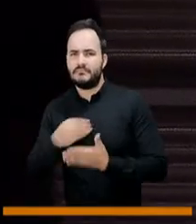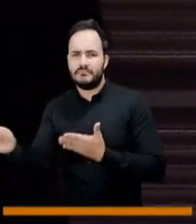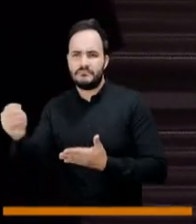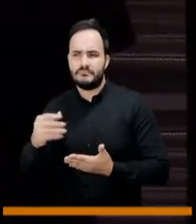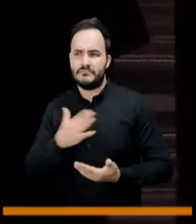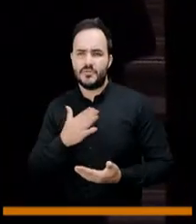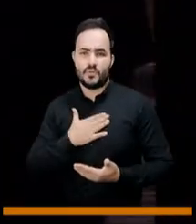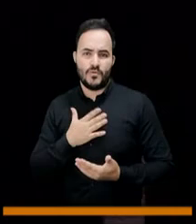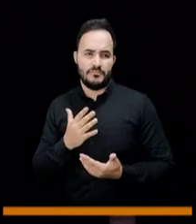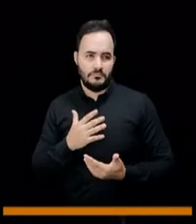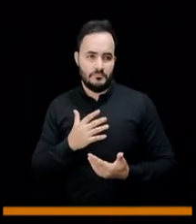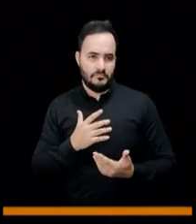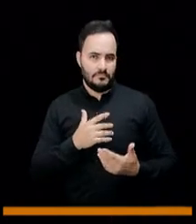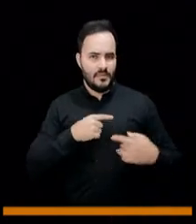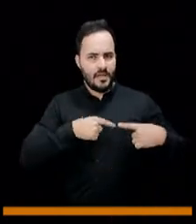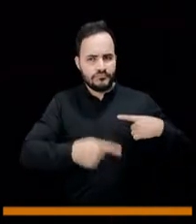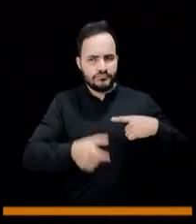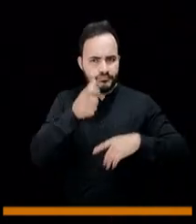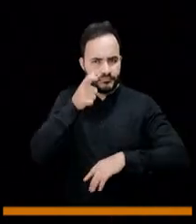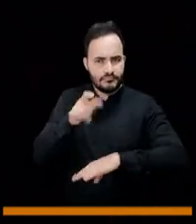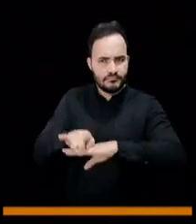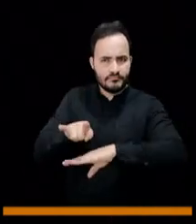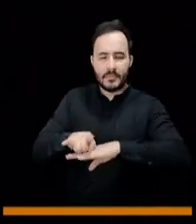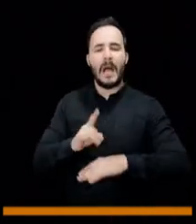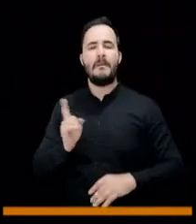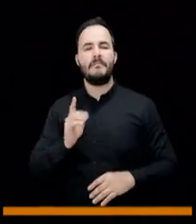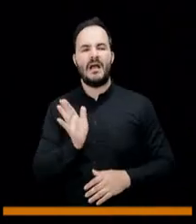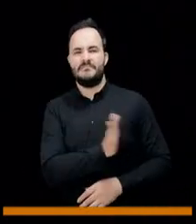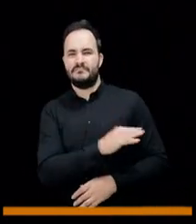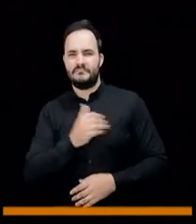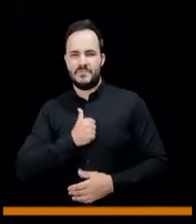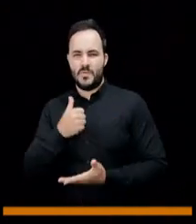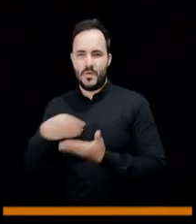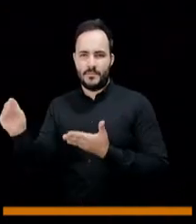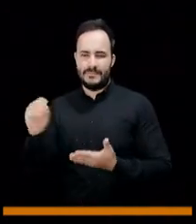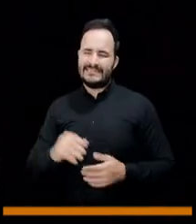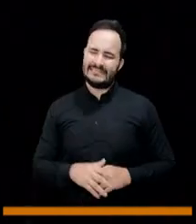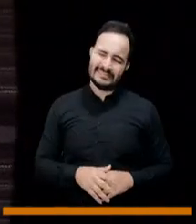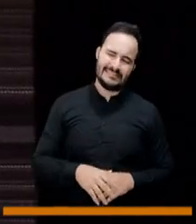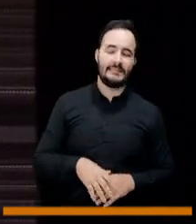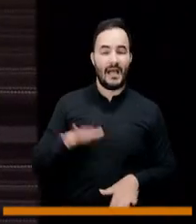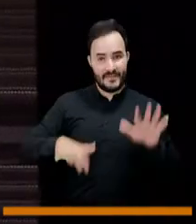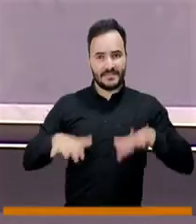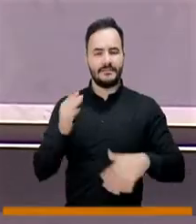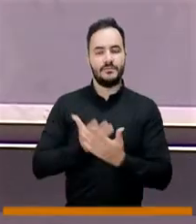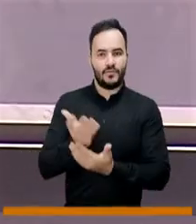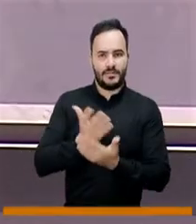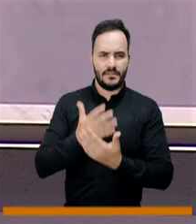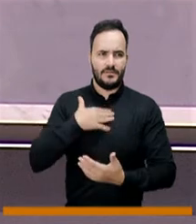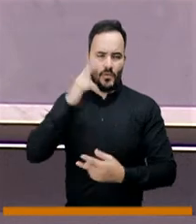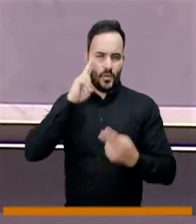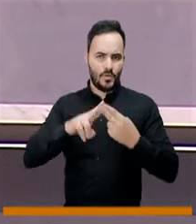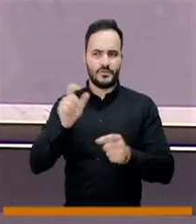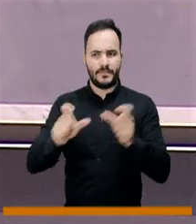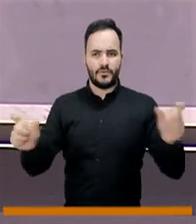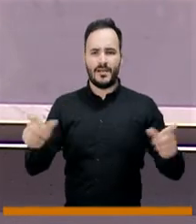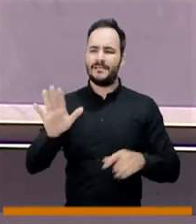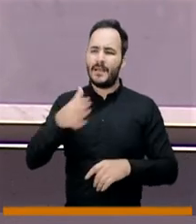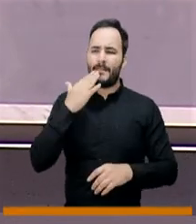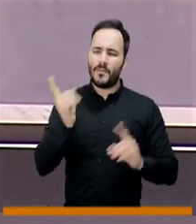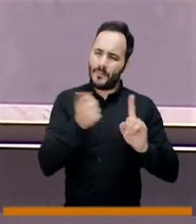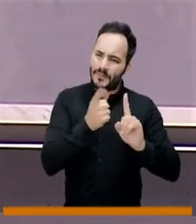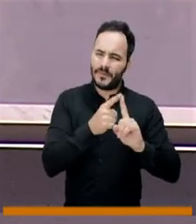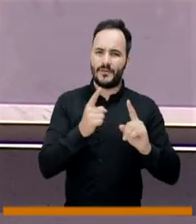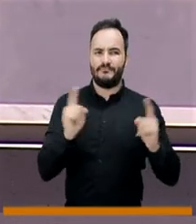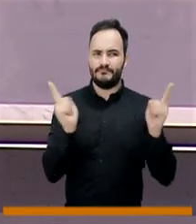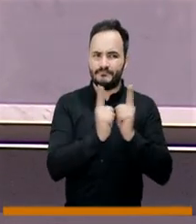manejo de depresión, manejo de ansiedad. Uno siempre le recomienda a la gente, primero intente la psicoterapia, primero intente con un